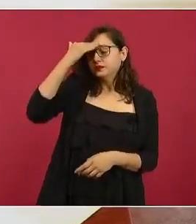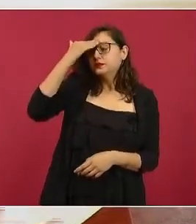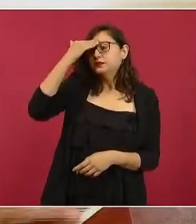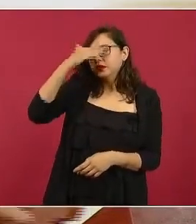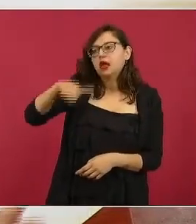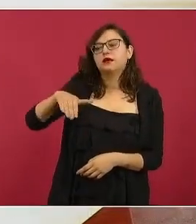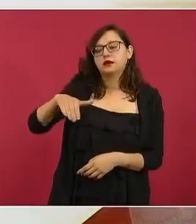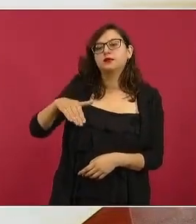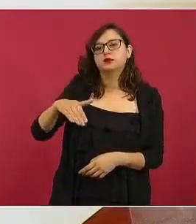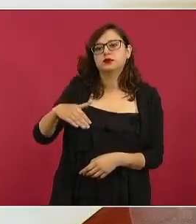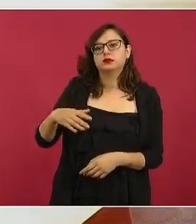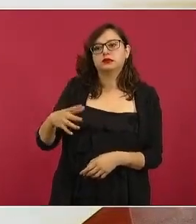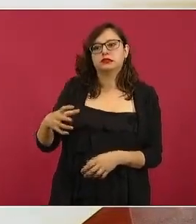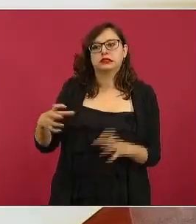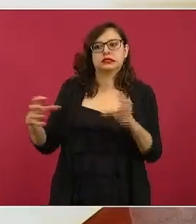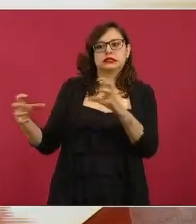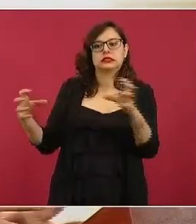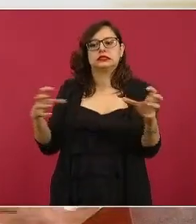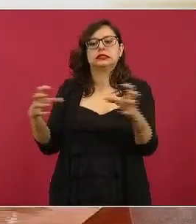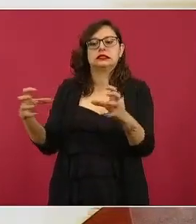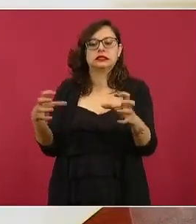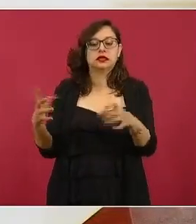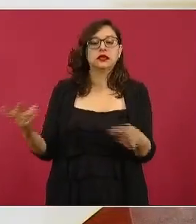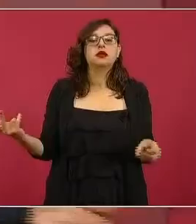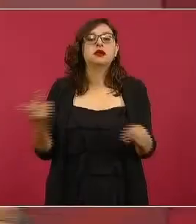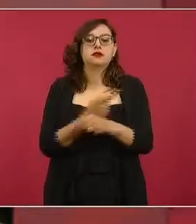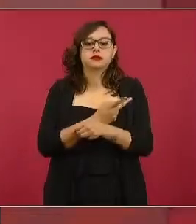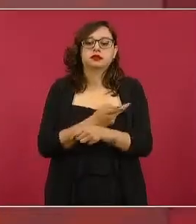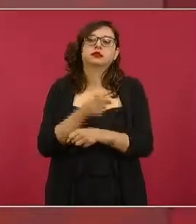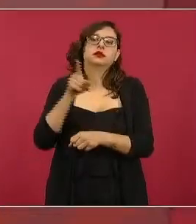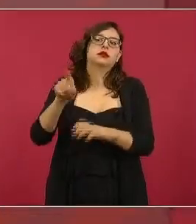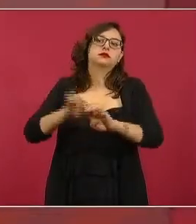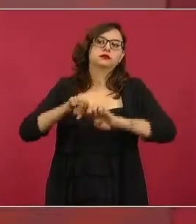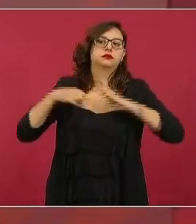se cuidaba la entrada y la salida